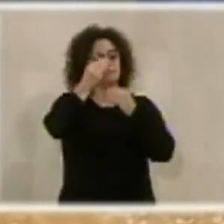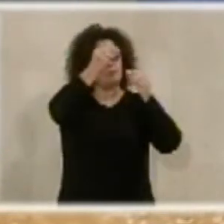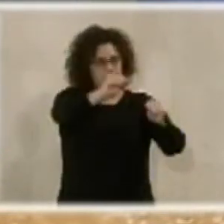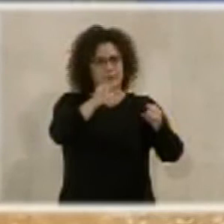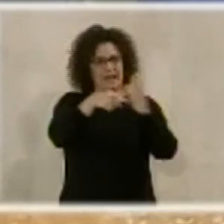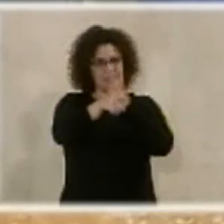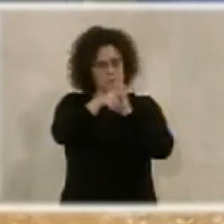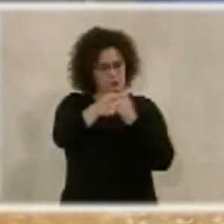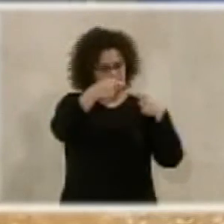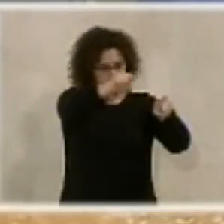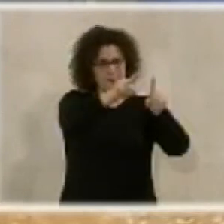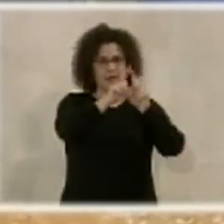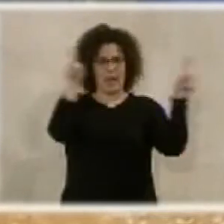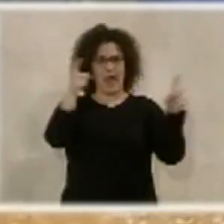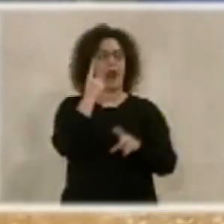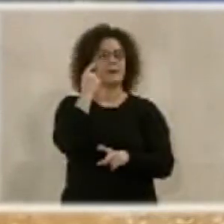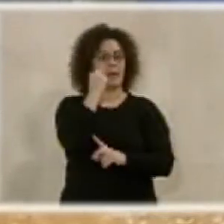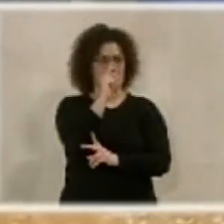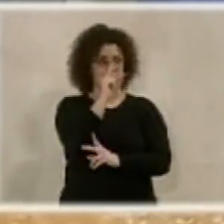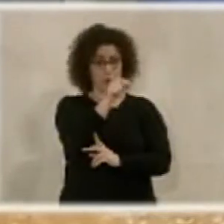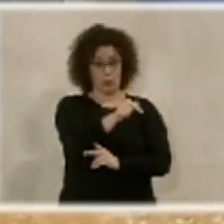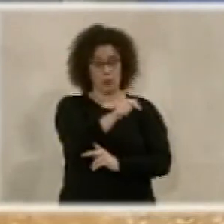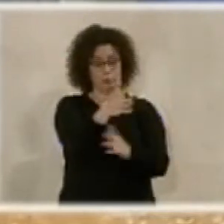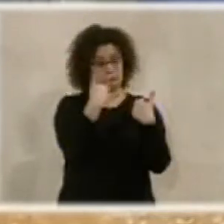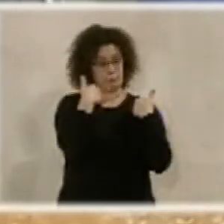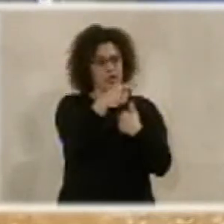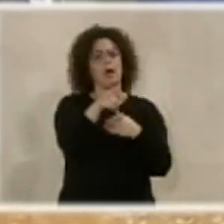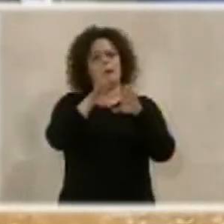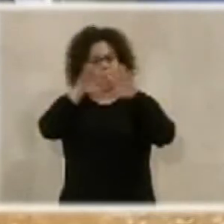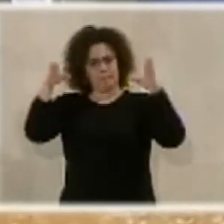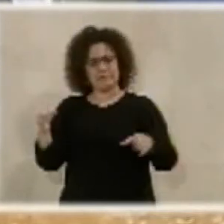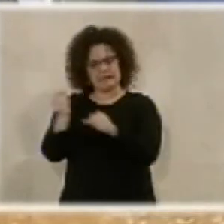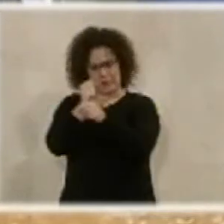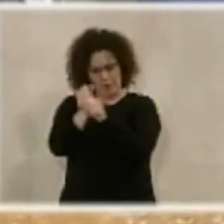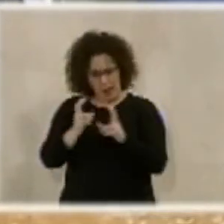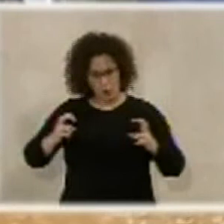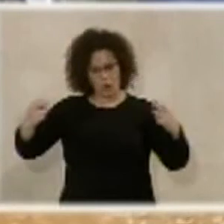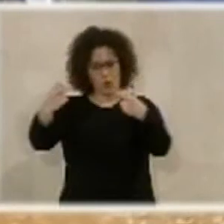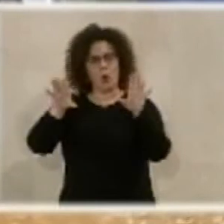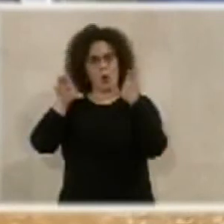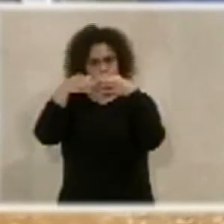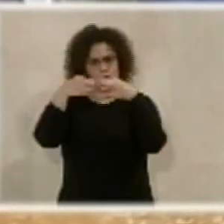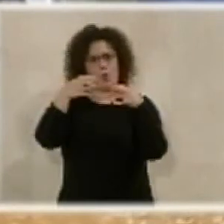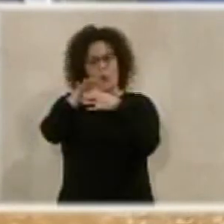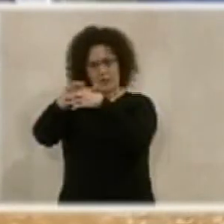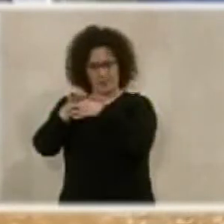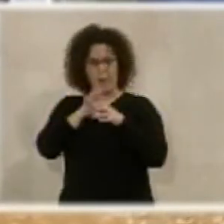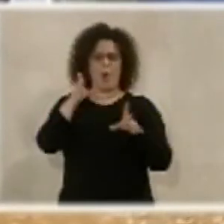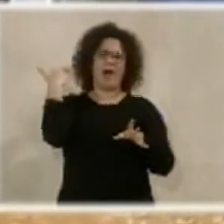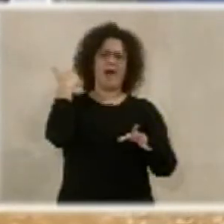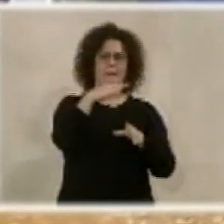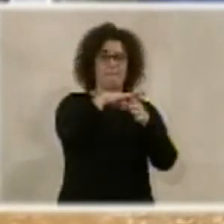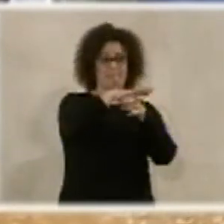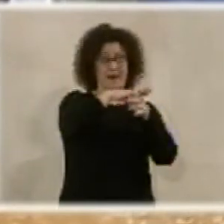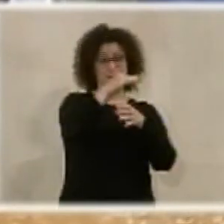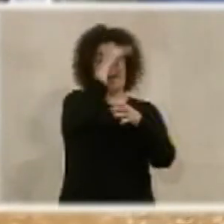21. Vamos a, incluso si hace falta, montar una mesa de trabajo entre todos los grupos municipales, igual que se hizo con el Barrio Alto, porque además